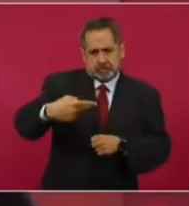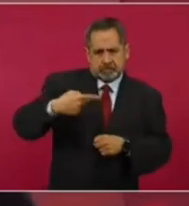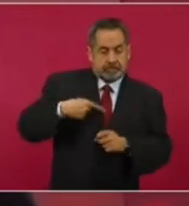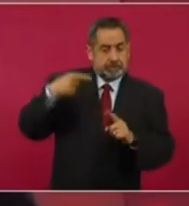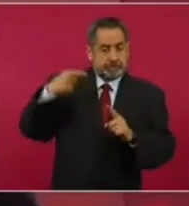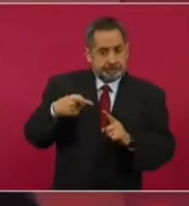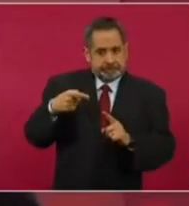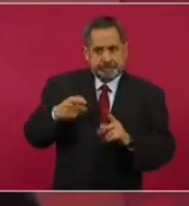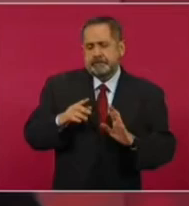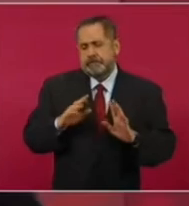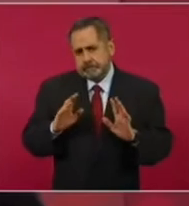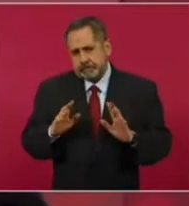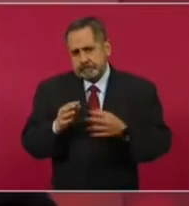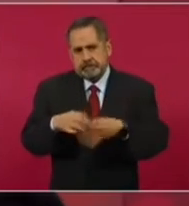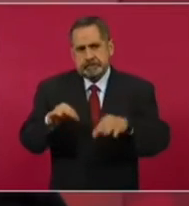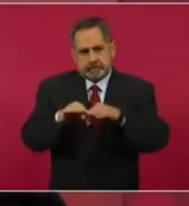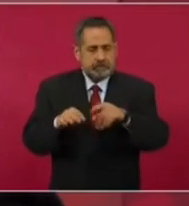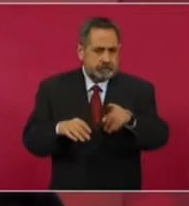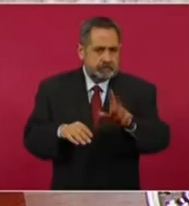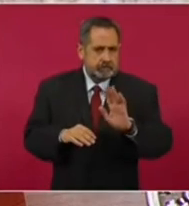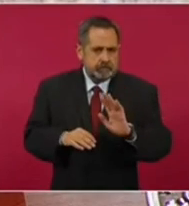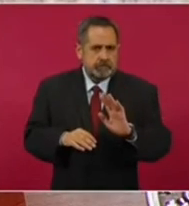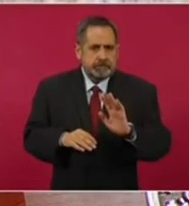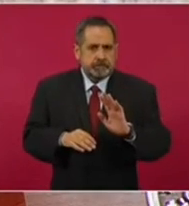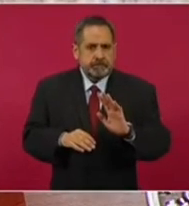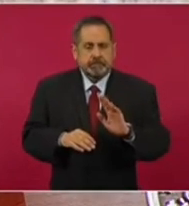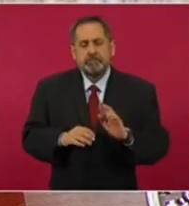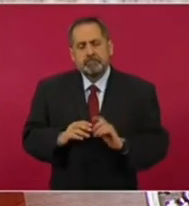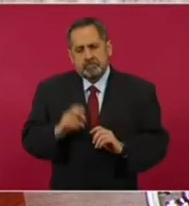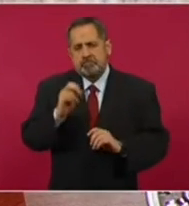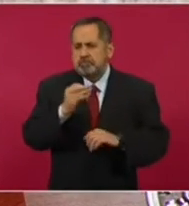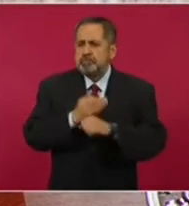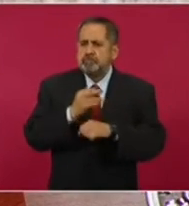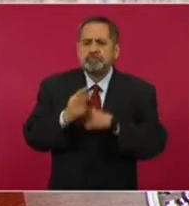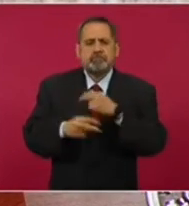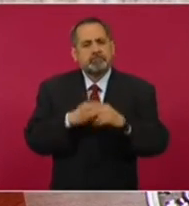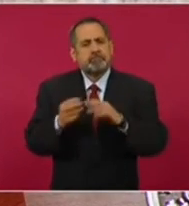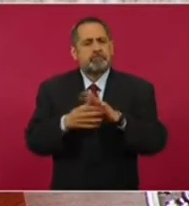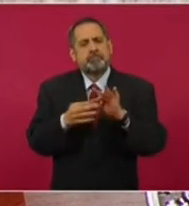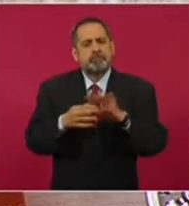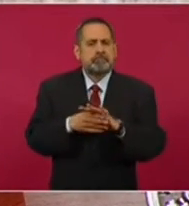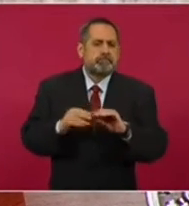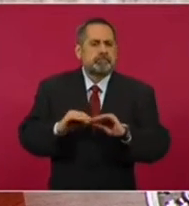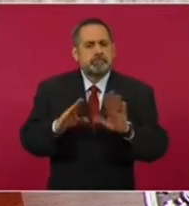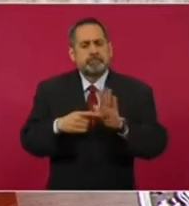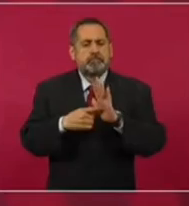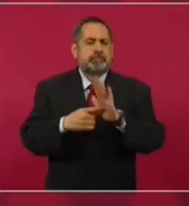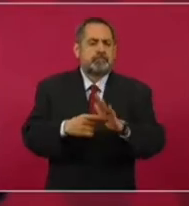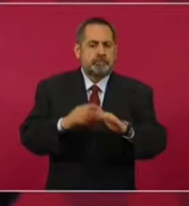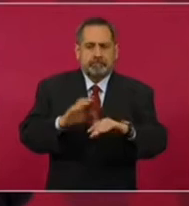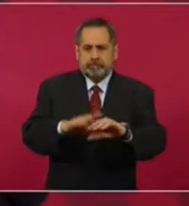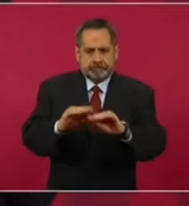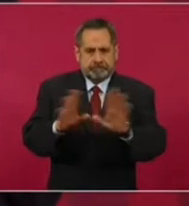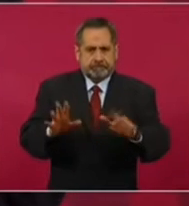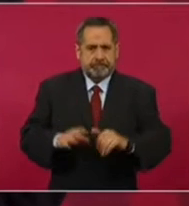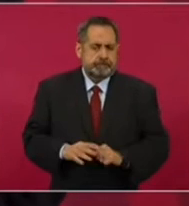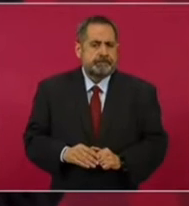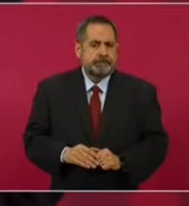es importante en ese sentido, vamos a aclararlo.